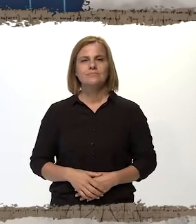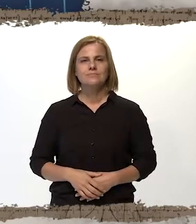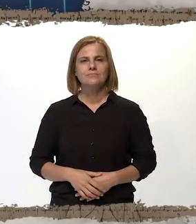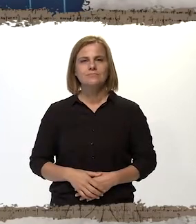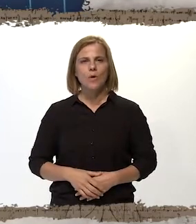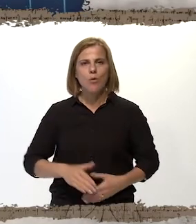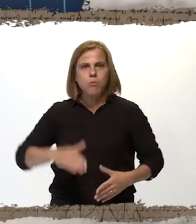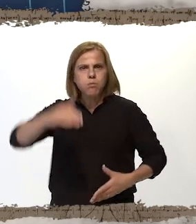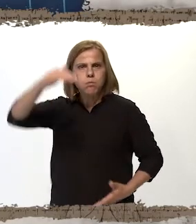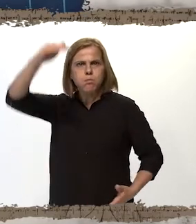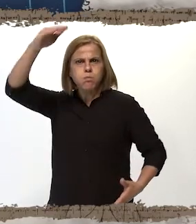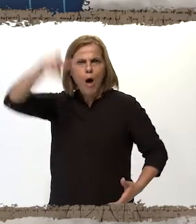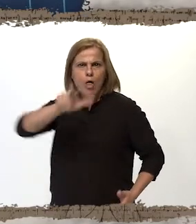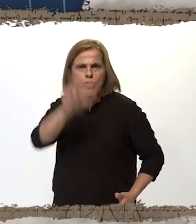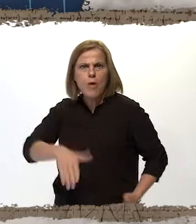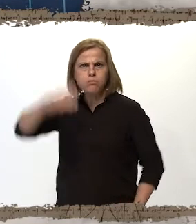Gigante.